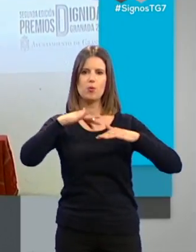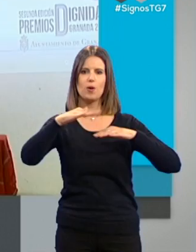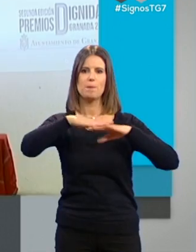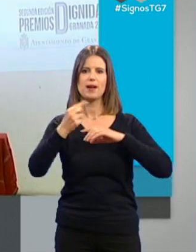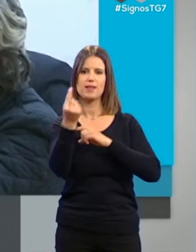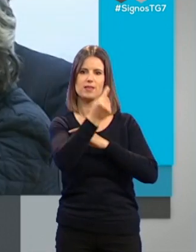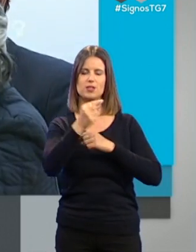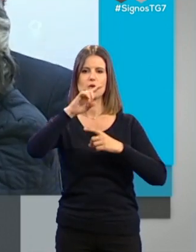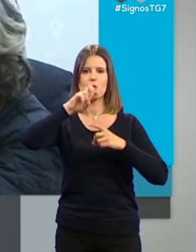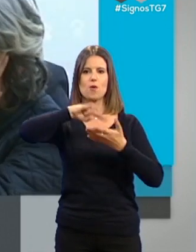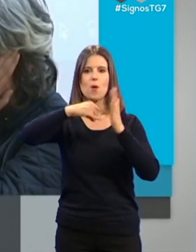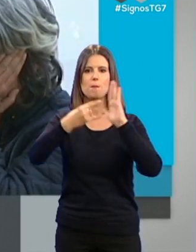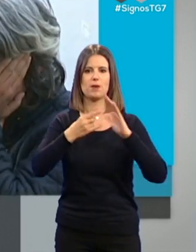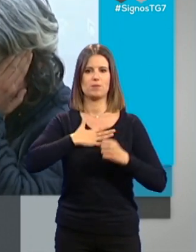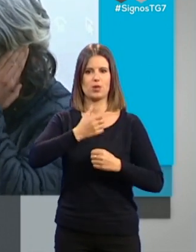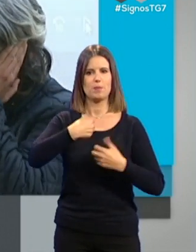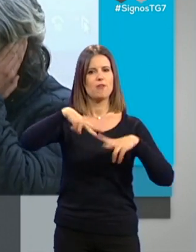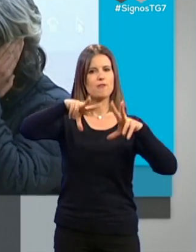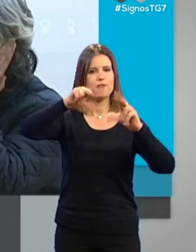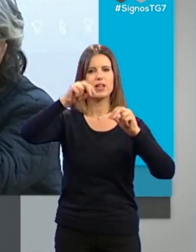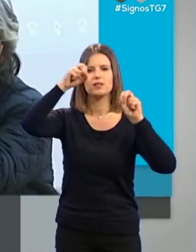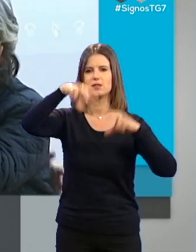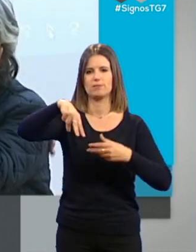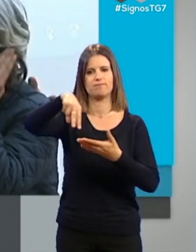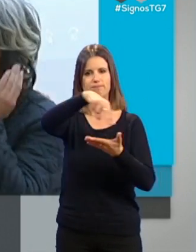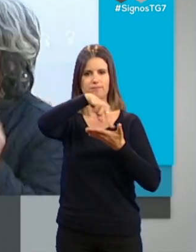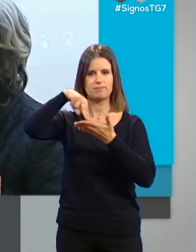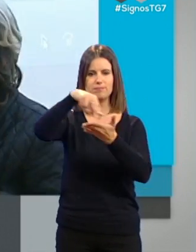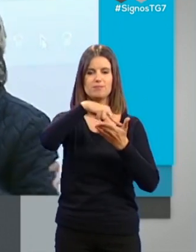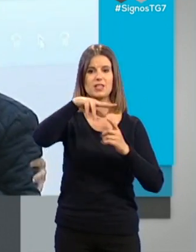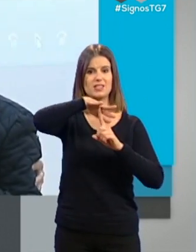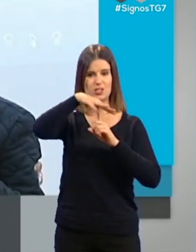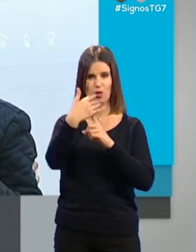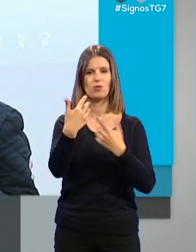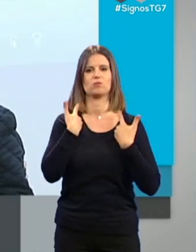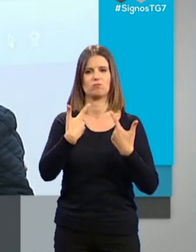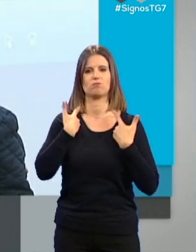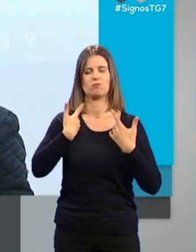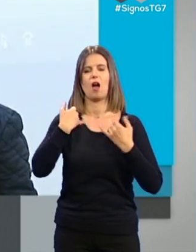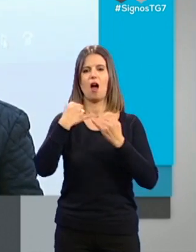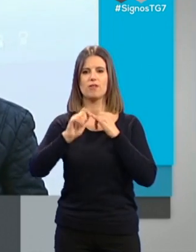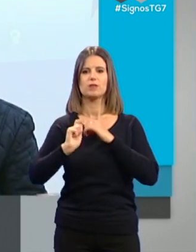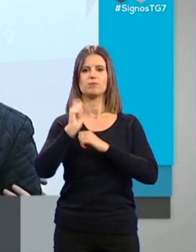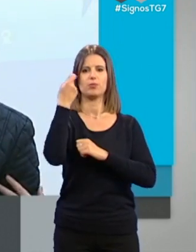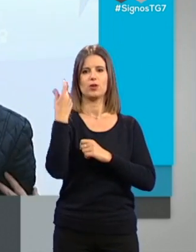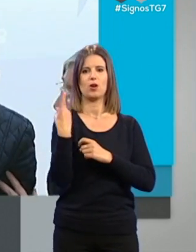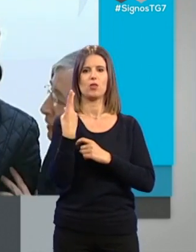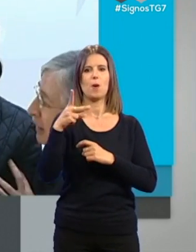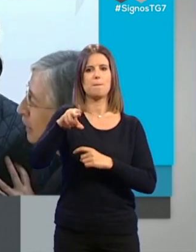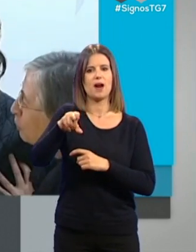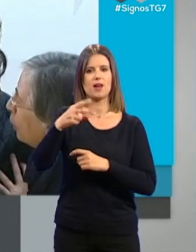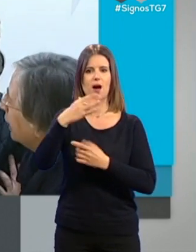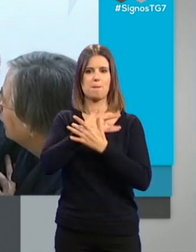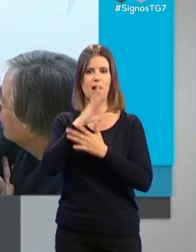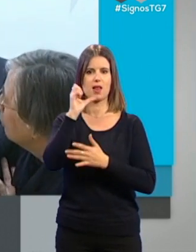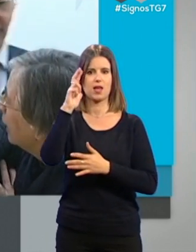diseño del nuevo plan municipal para la erradicación del sin hogarismo, situación que sufrió y que consiguió superar junto a su pareja María del